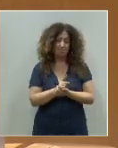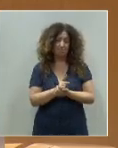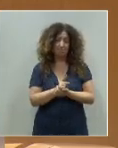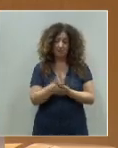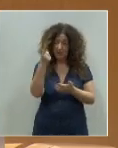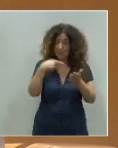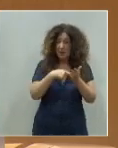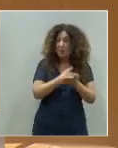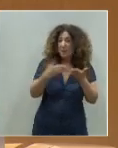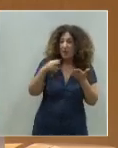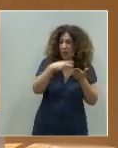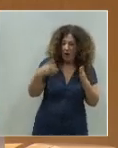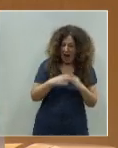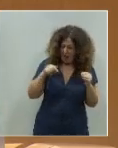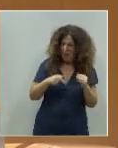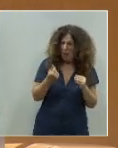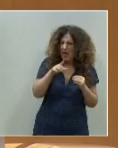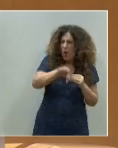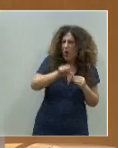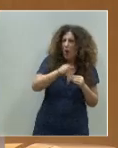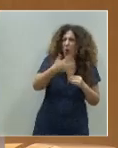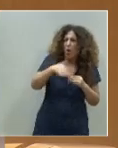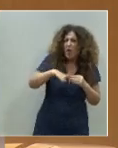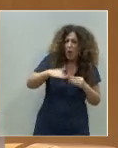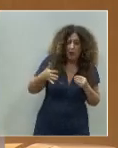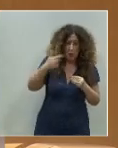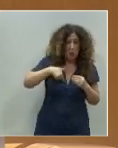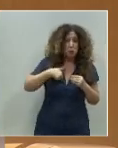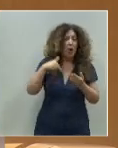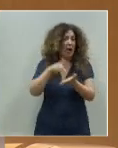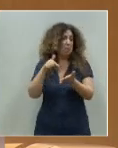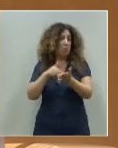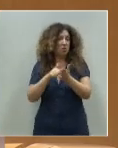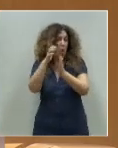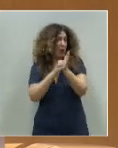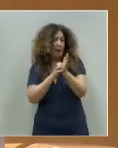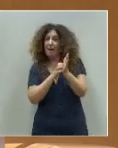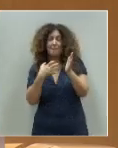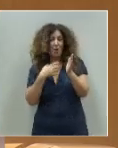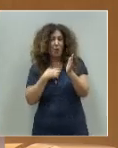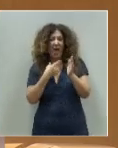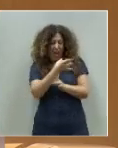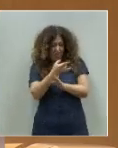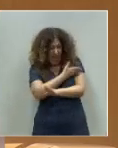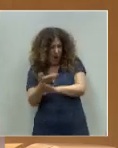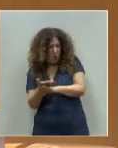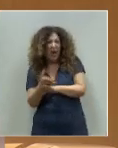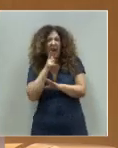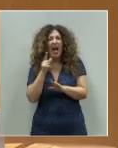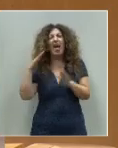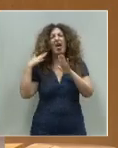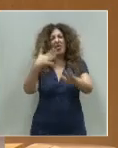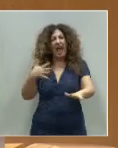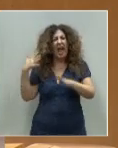de euros que pide Andalucía, por ejemplo, del país valenciano, que no podemos rebajar impuestos y tenemos una deuda ilegítima de décadas de